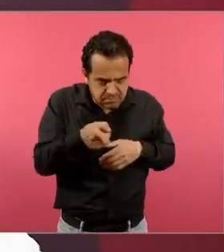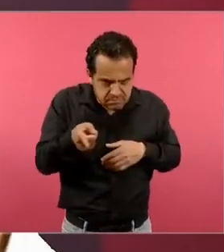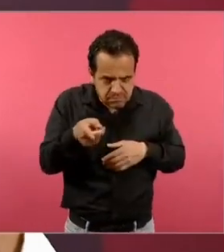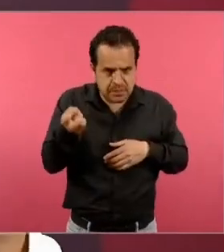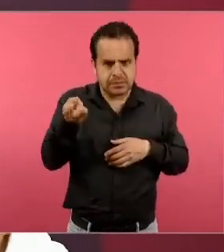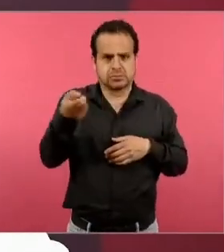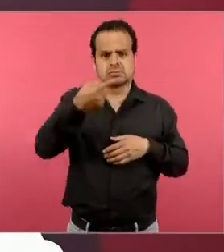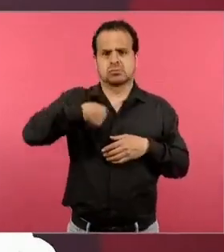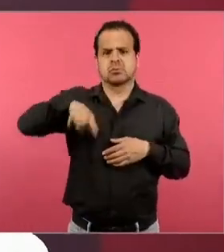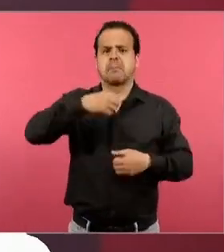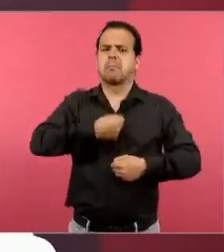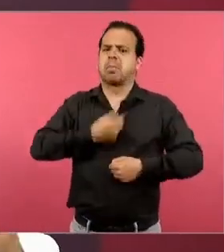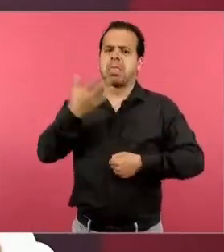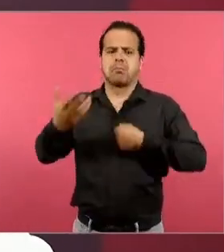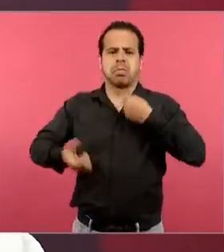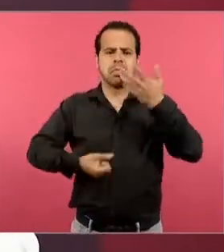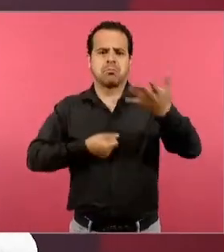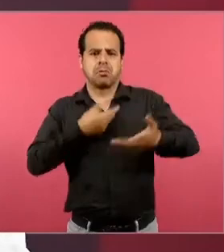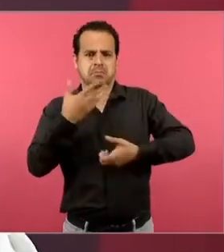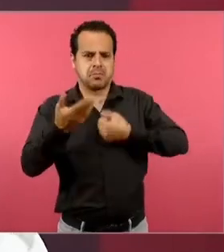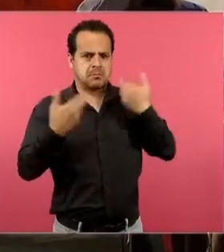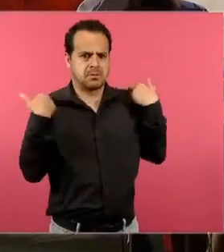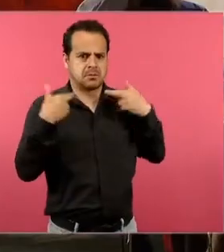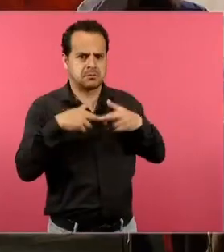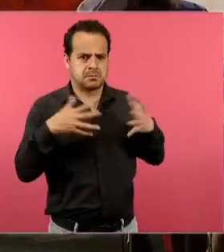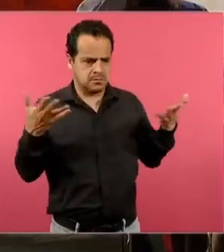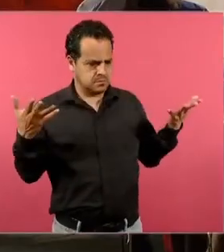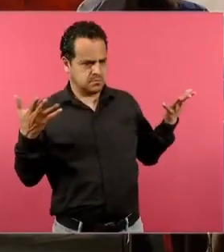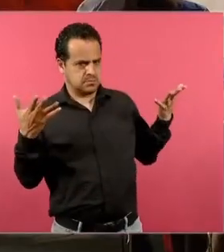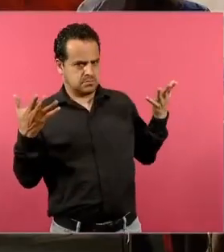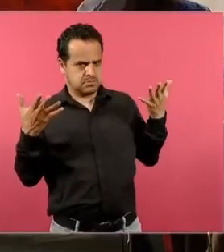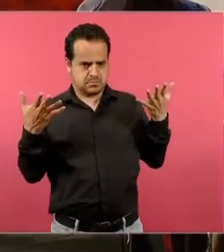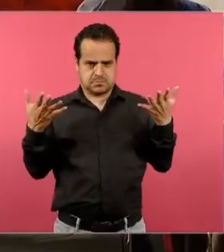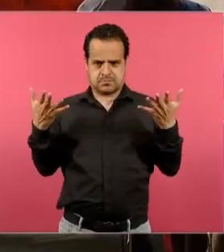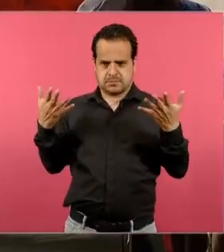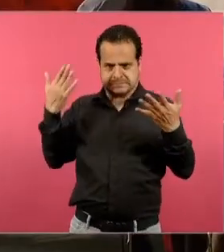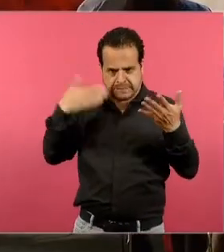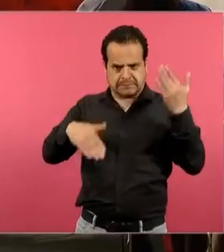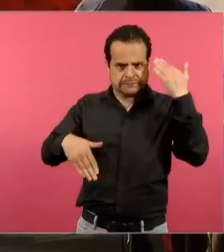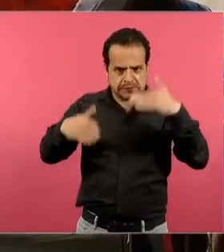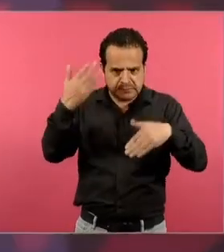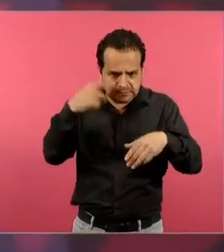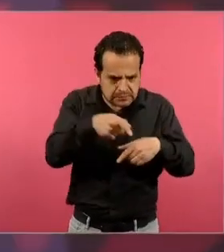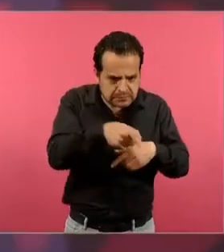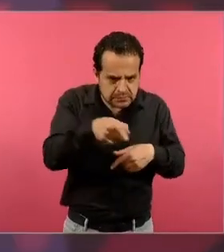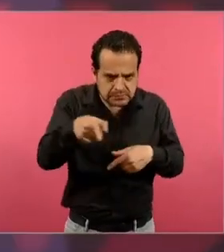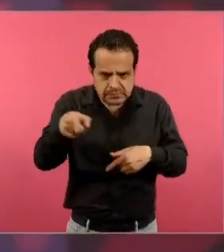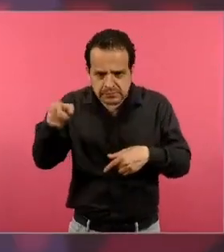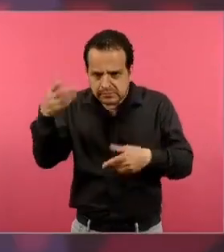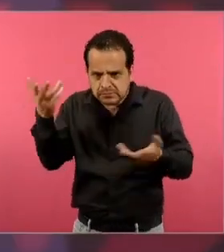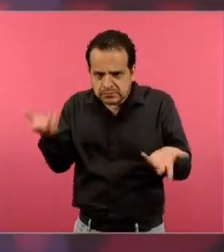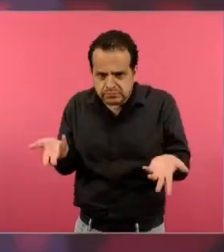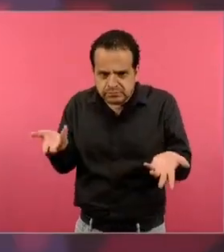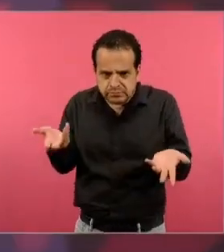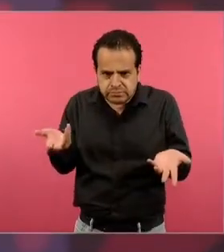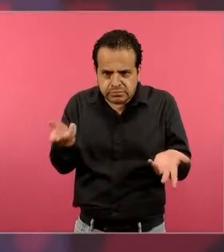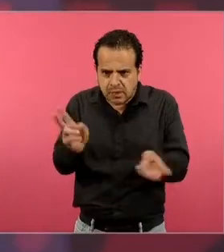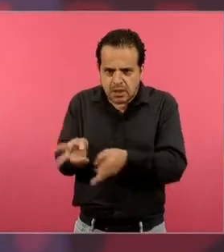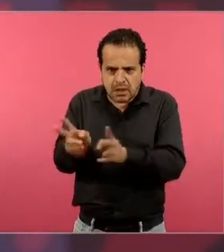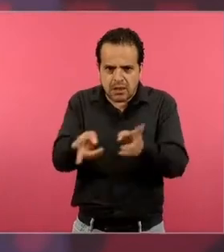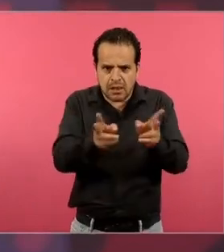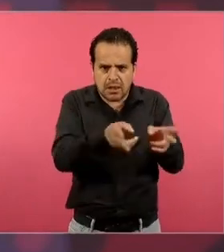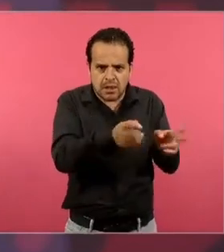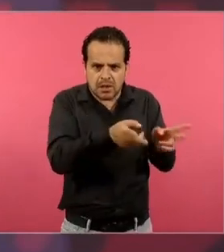solamente divide, orientas la discusión entre ellos, estableces una plática y ellos van estableciendo cuáles son los